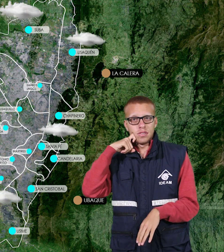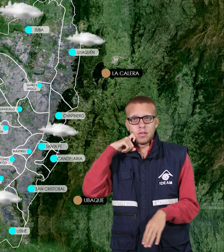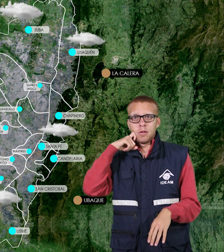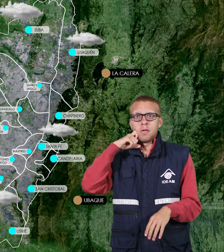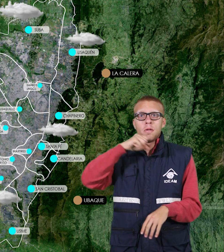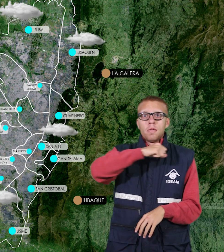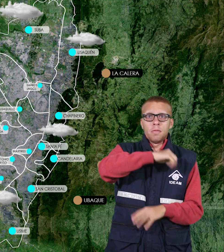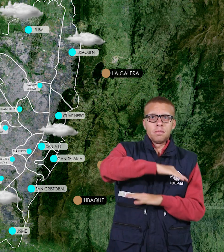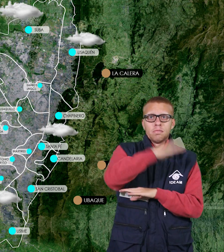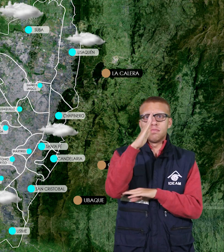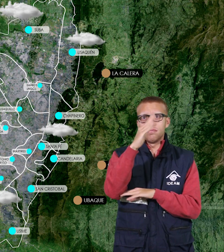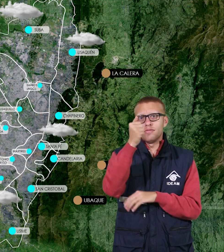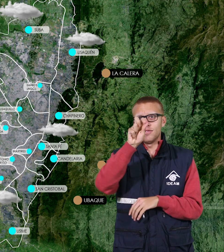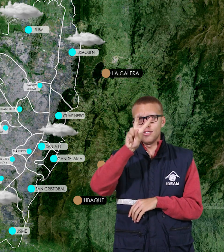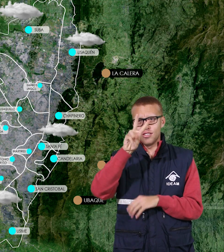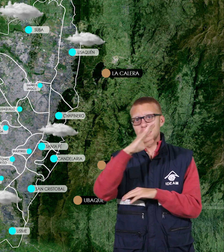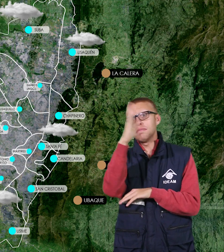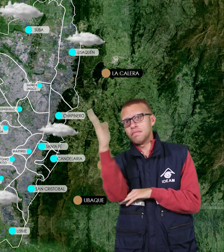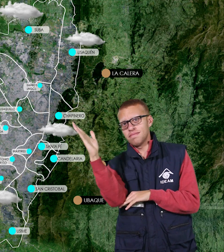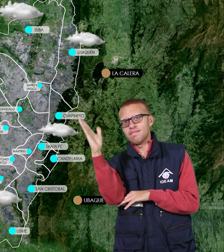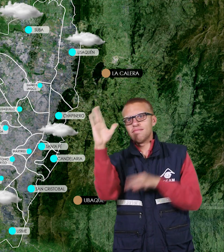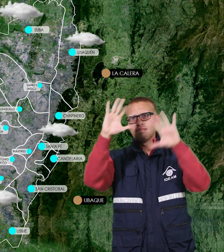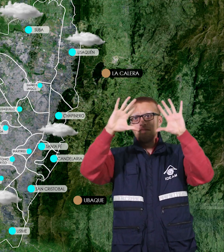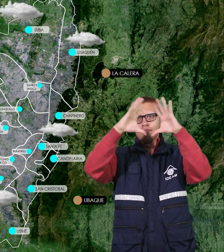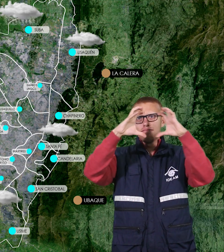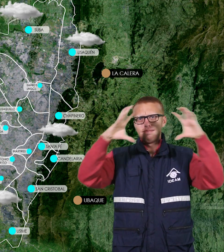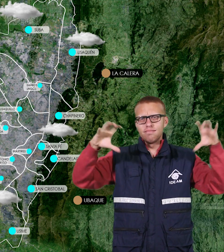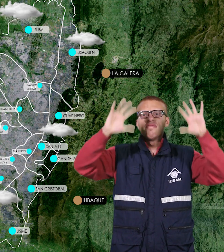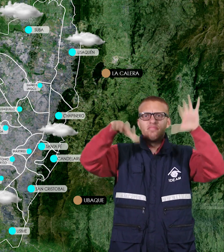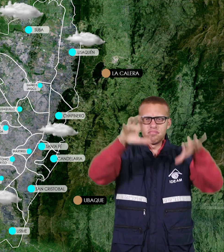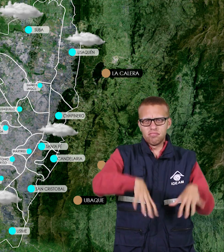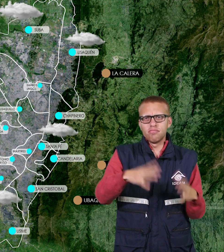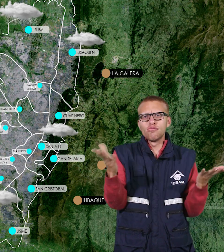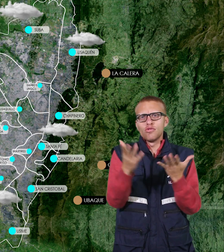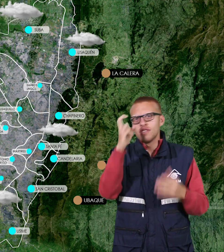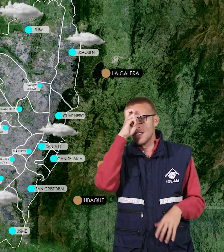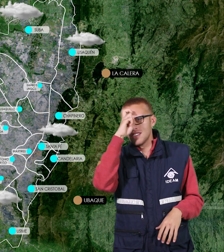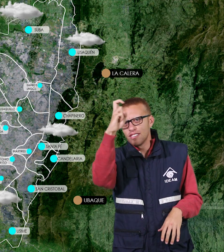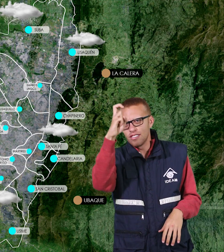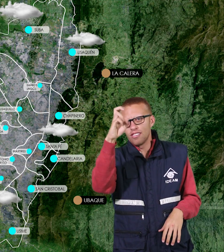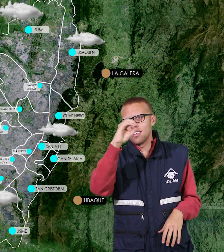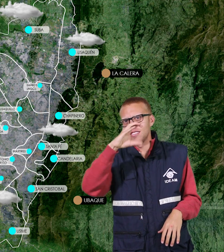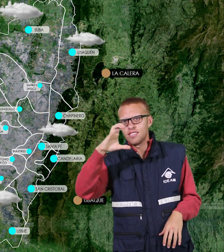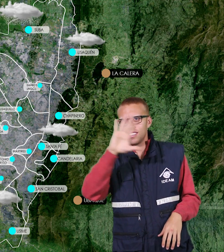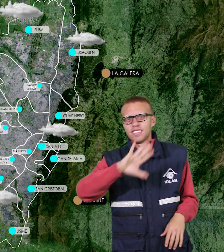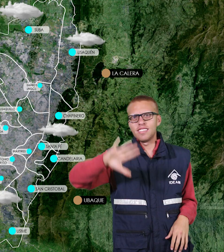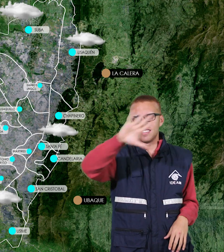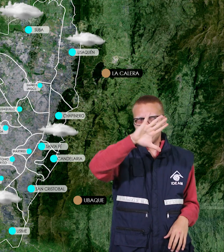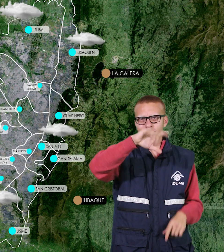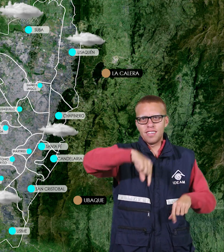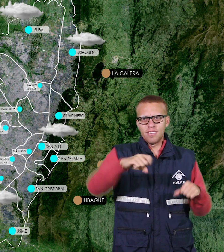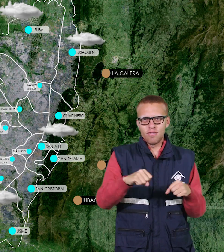de mediodía se espera un aumento de nubosidad con probabilidades de lluvias ligeras especialmente sobre el norte y occidente de la ciudad de Bogotá, lluvias que